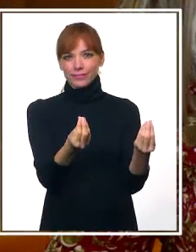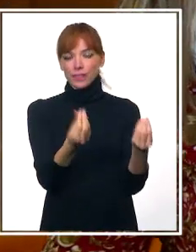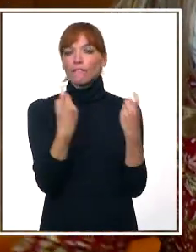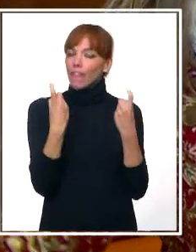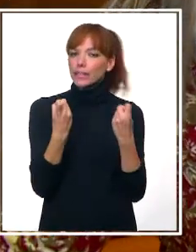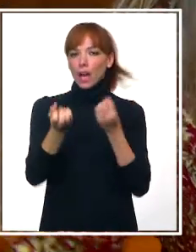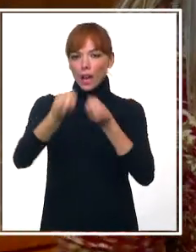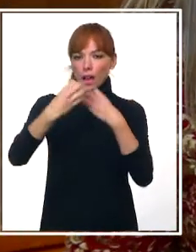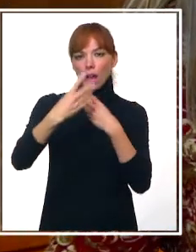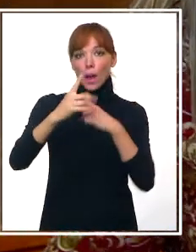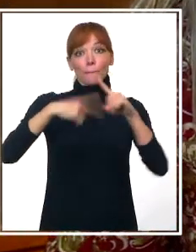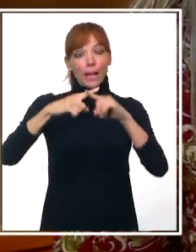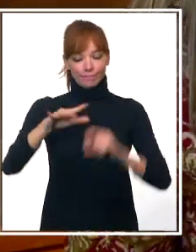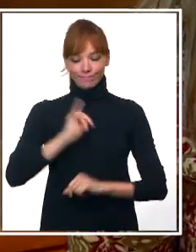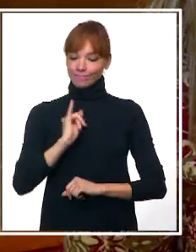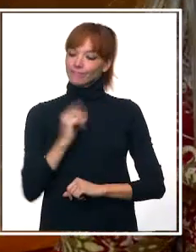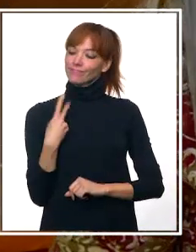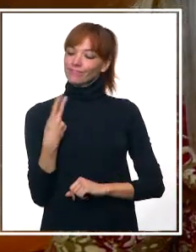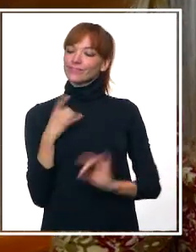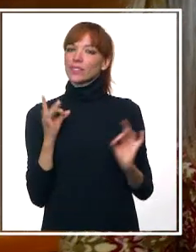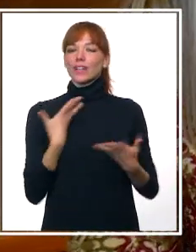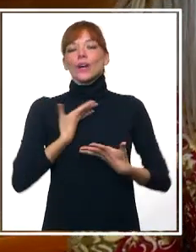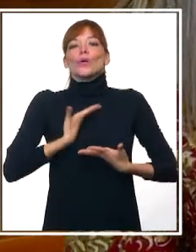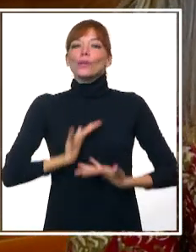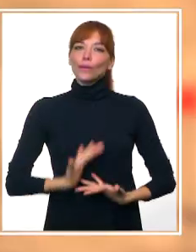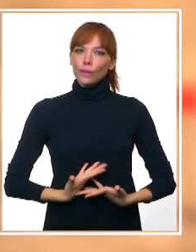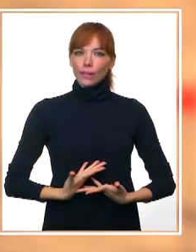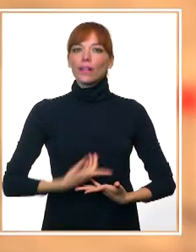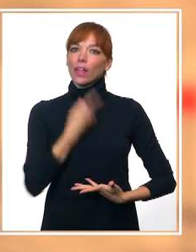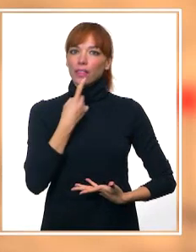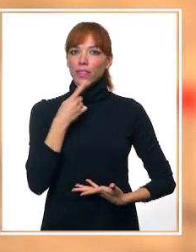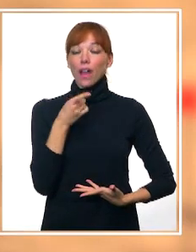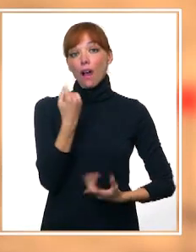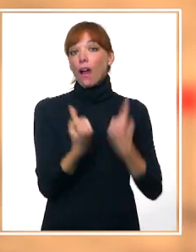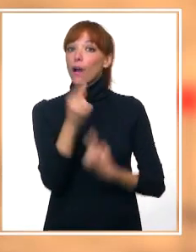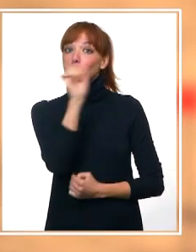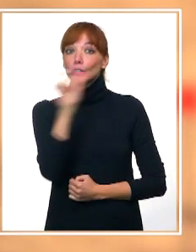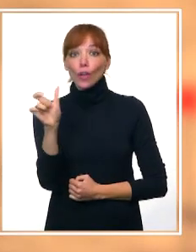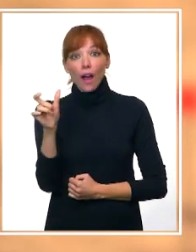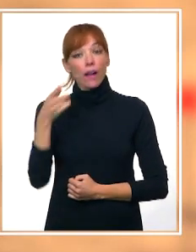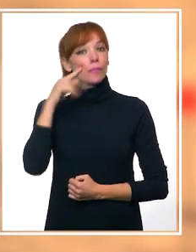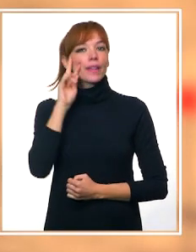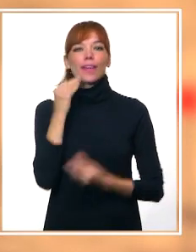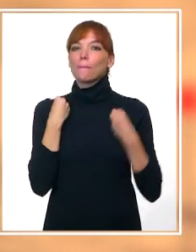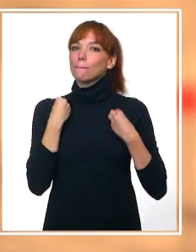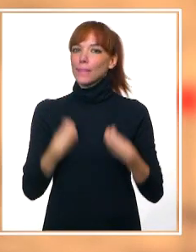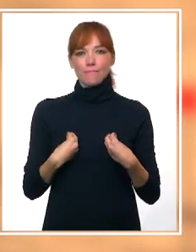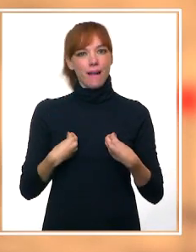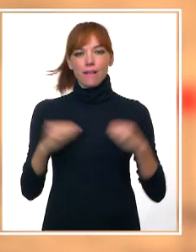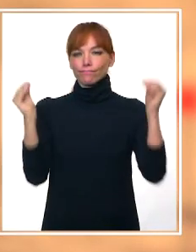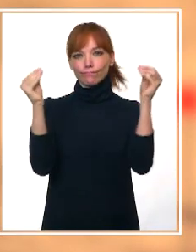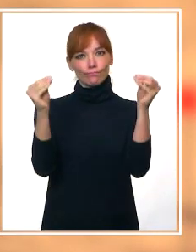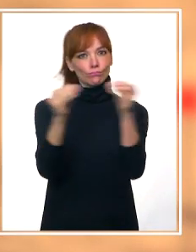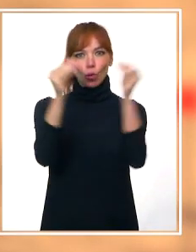identificada con alguien como un consuelo de decir, pues, hay personas que están viviendo la misma situación familiar